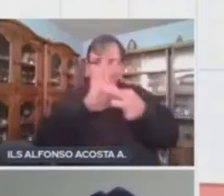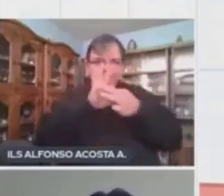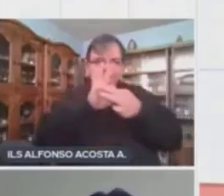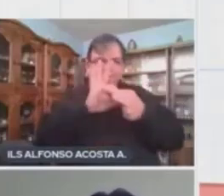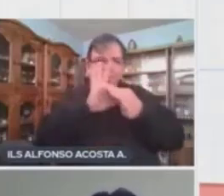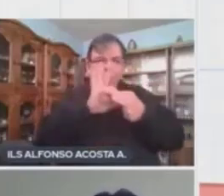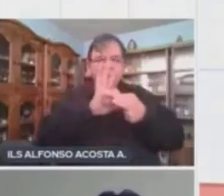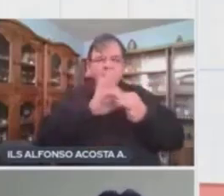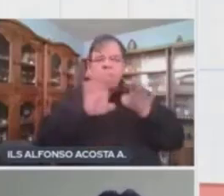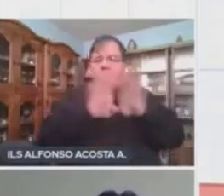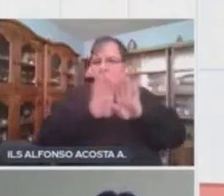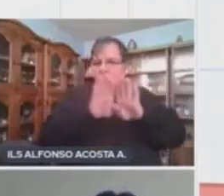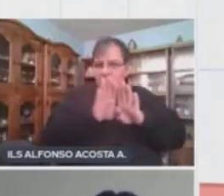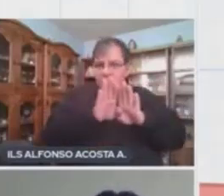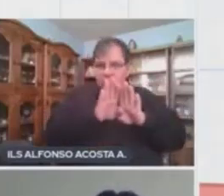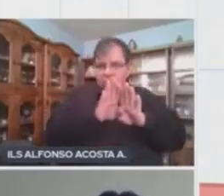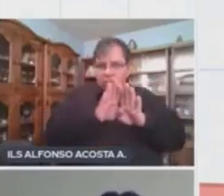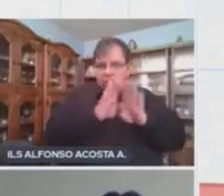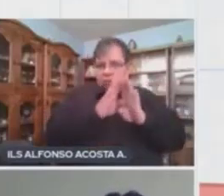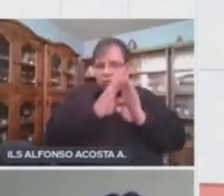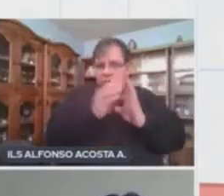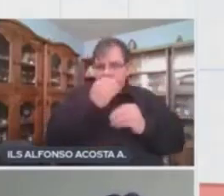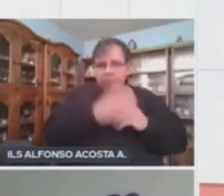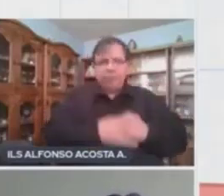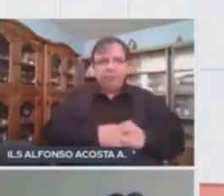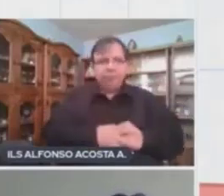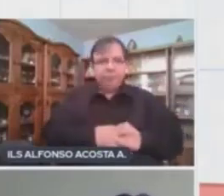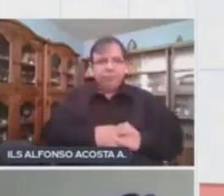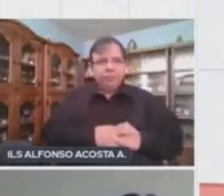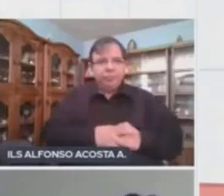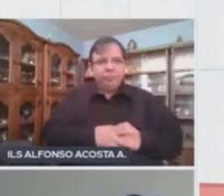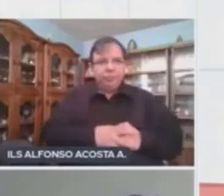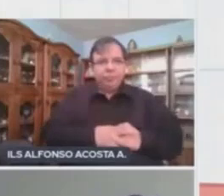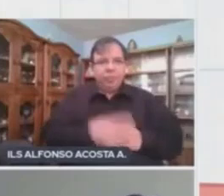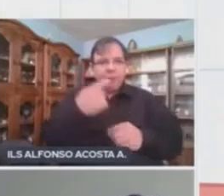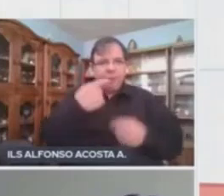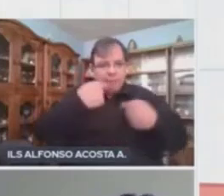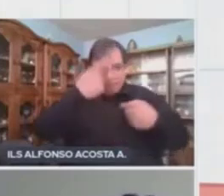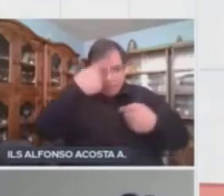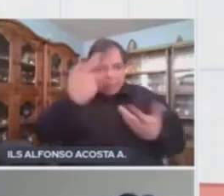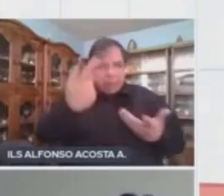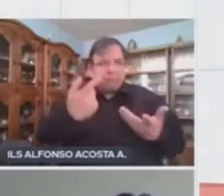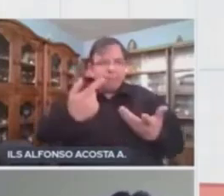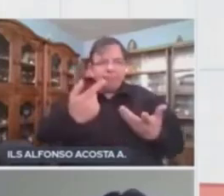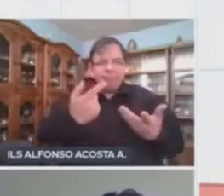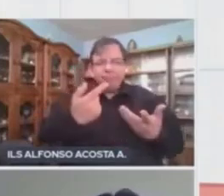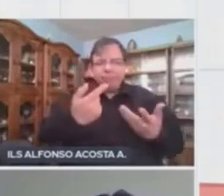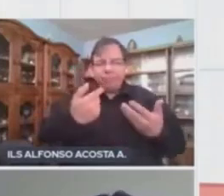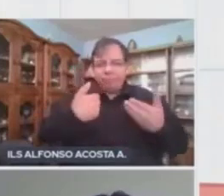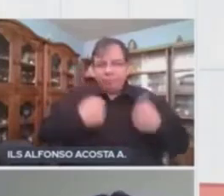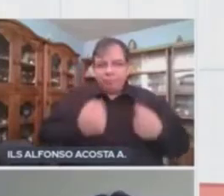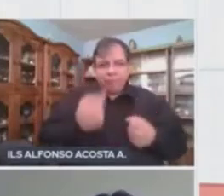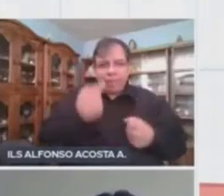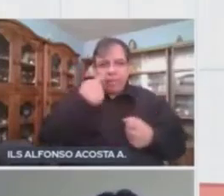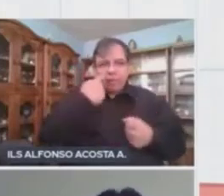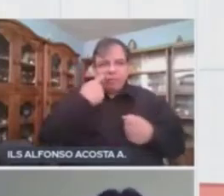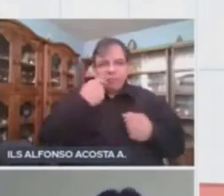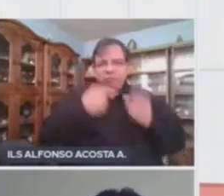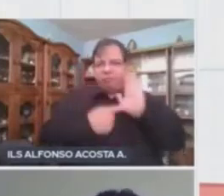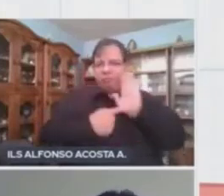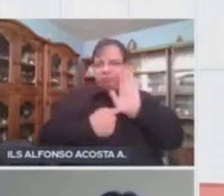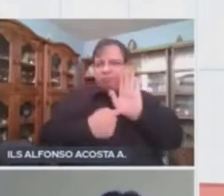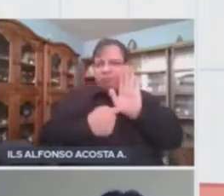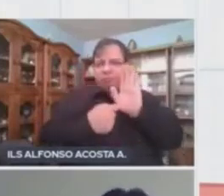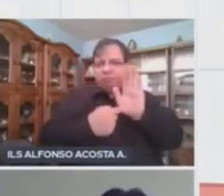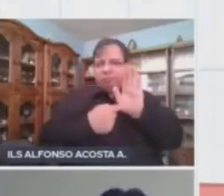estos seres vivos en cuanto a alimentación? Para que sea más fácil comprenderlo, se utiliza un modelo en